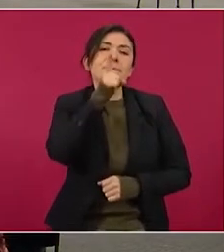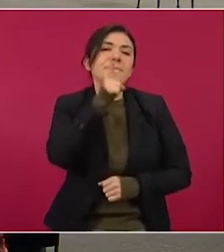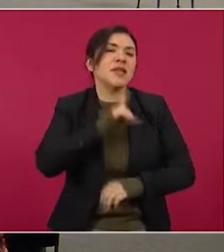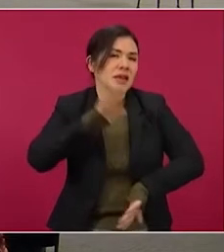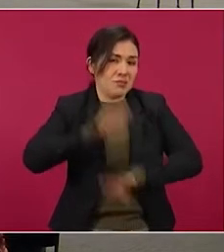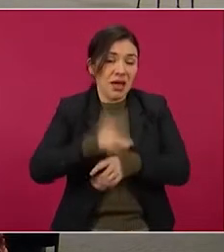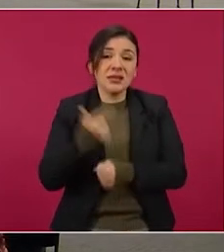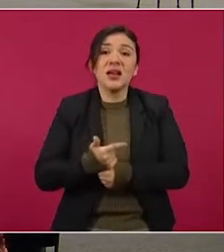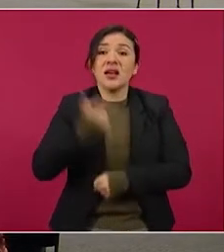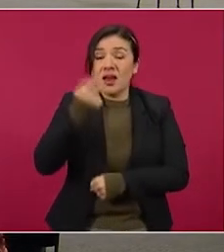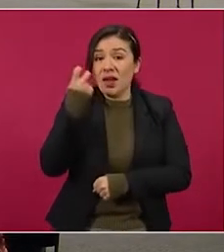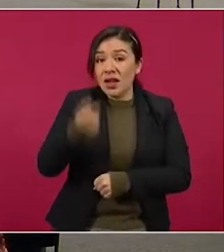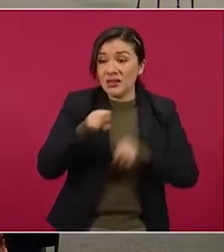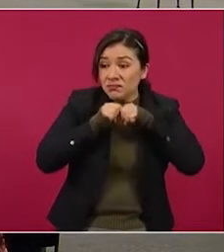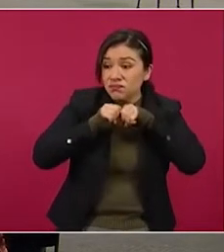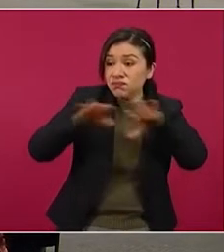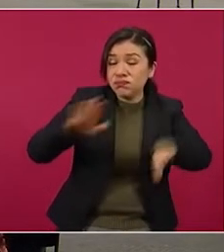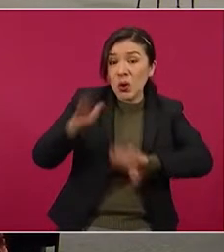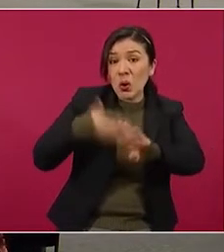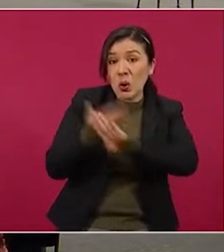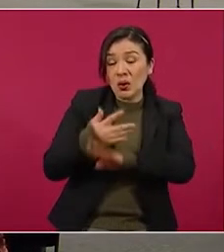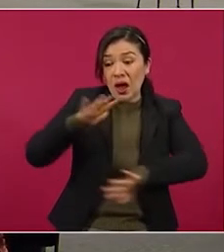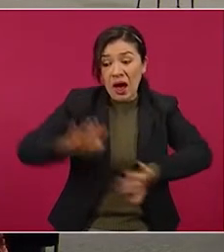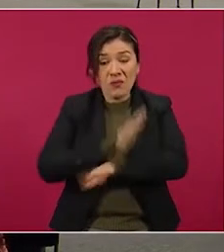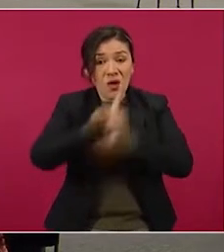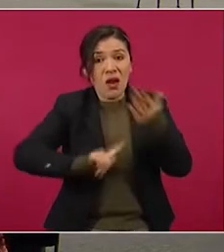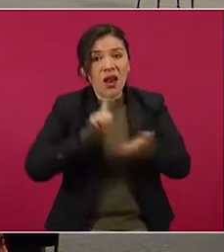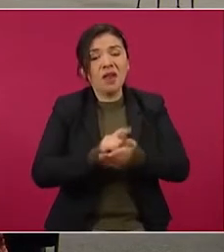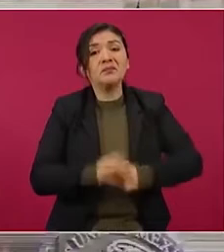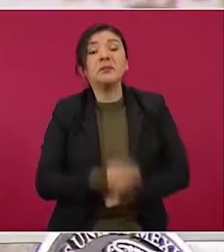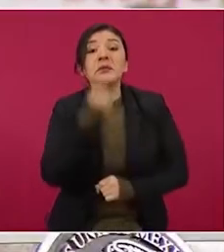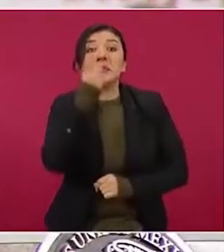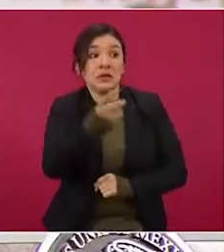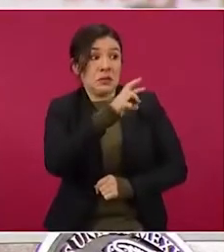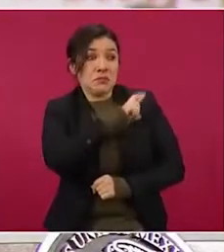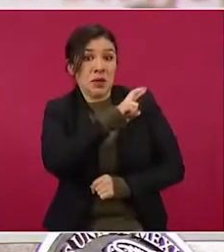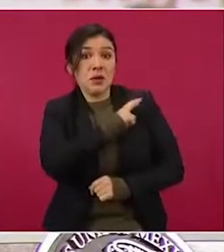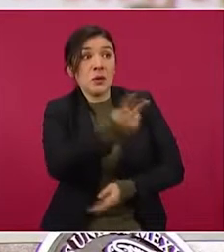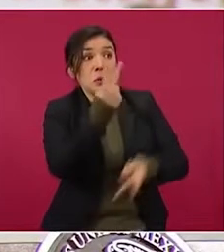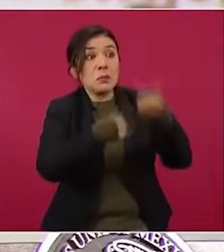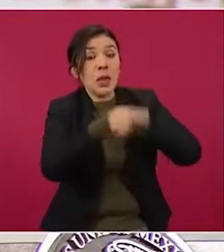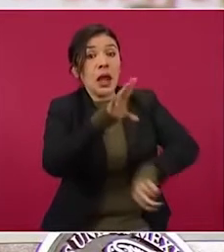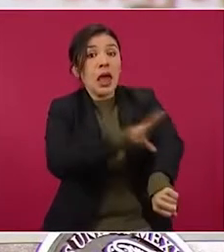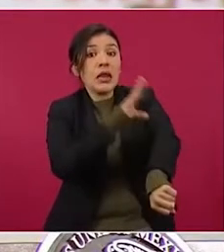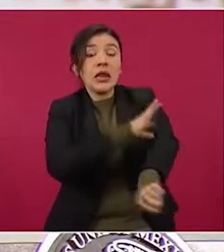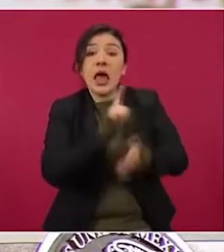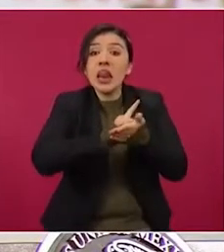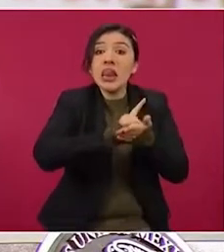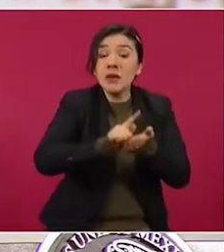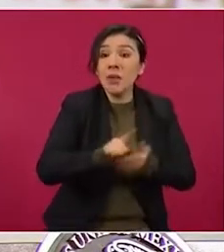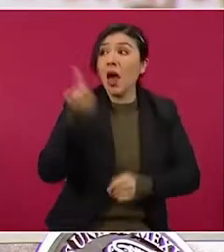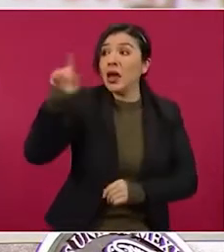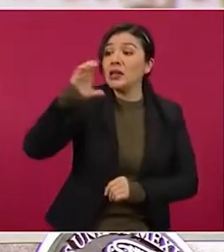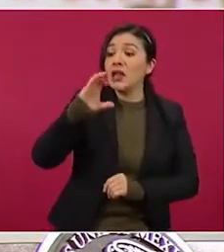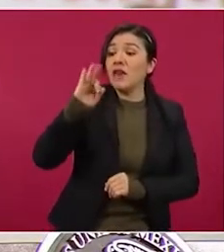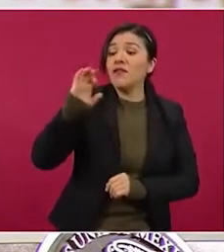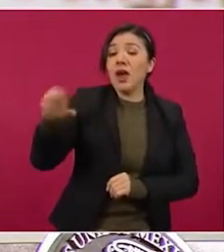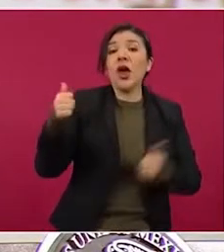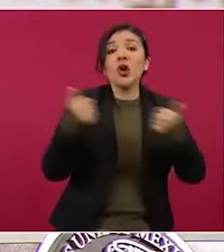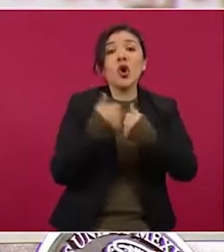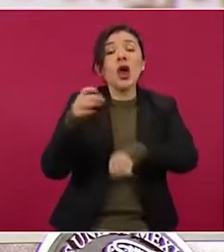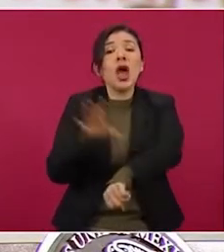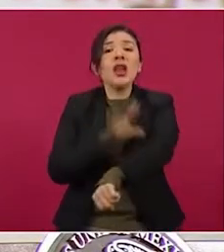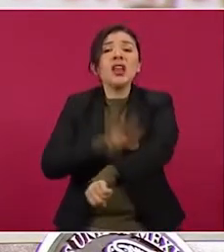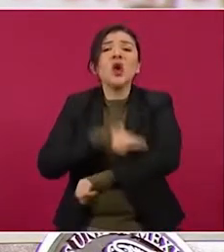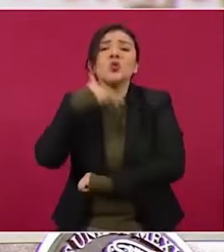grandes de esta campaña contra la reforma, porque dicen que los privados producen con energía limpia y que la CFE lo hace con